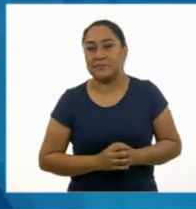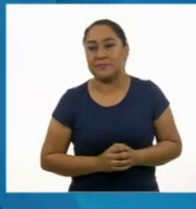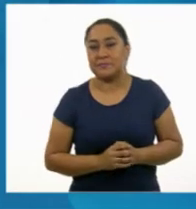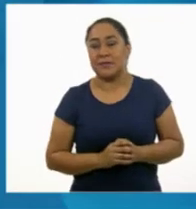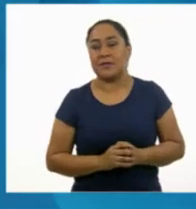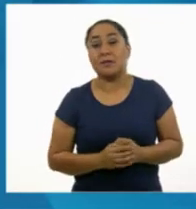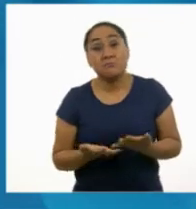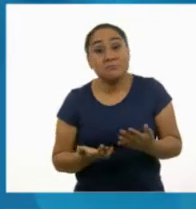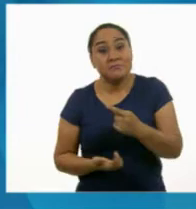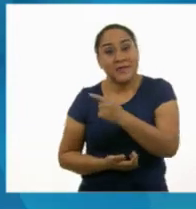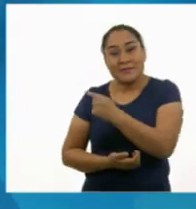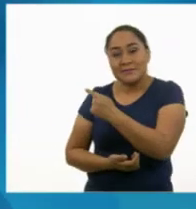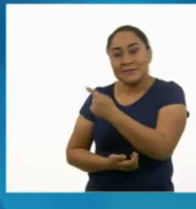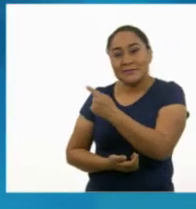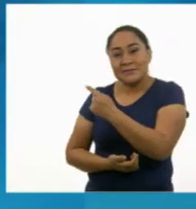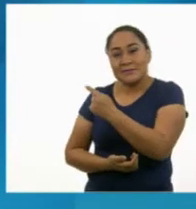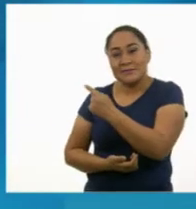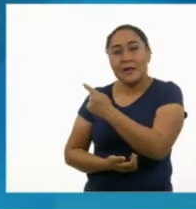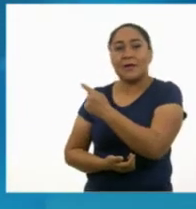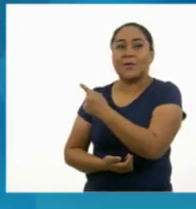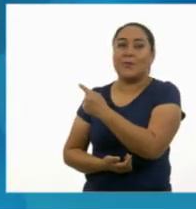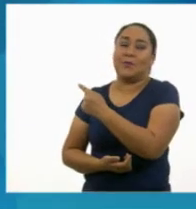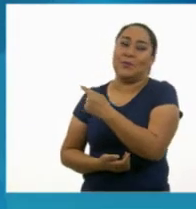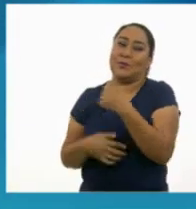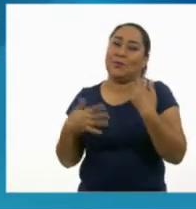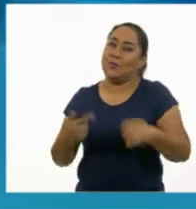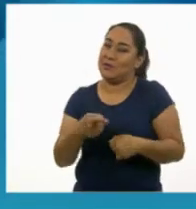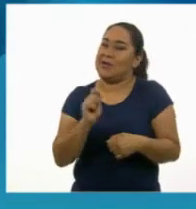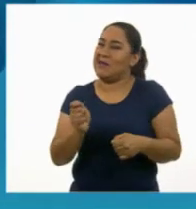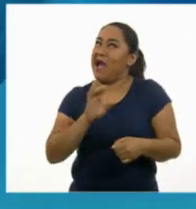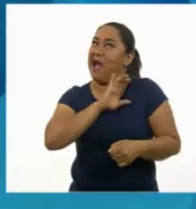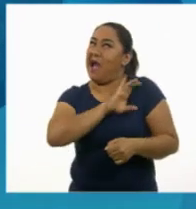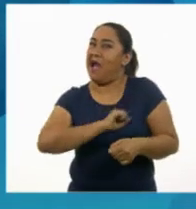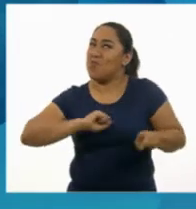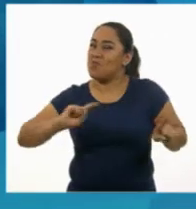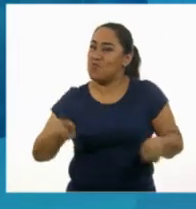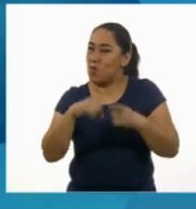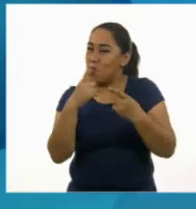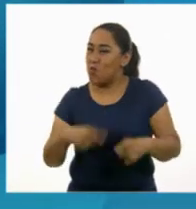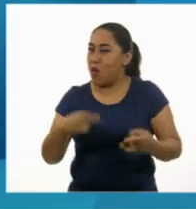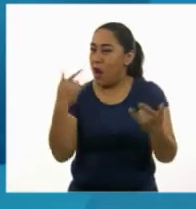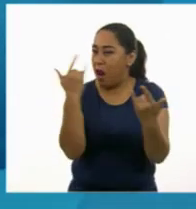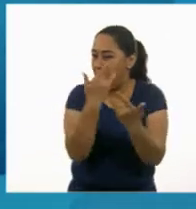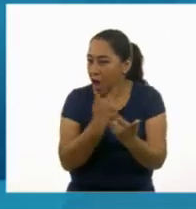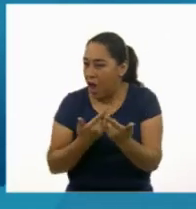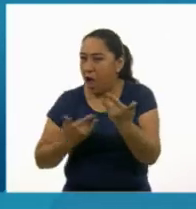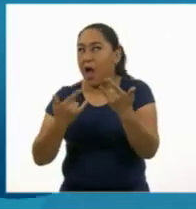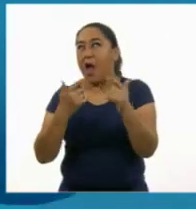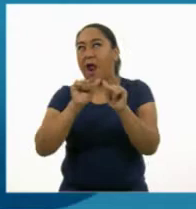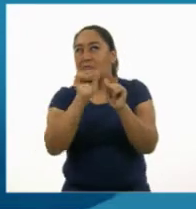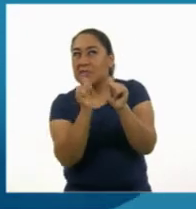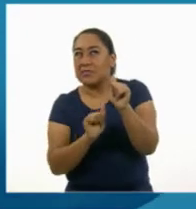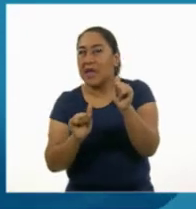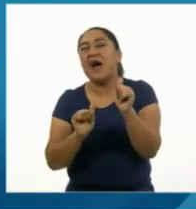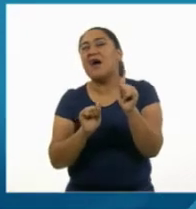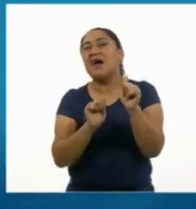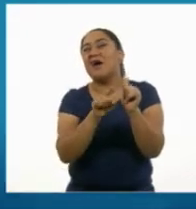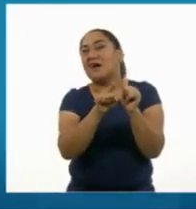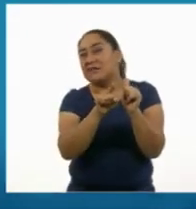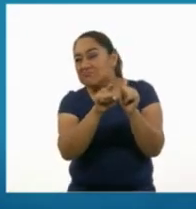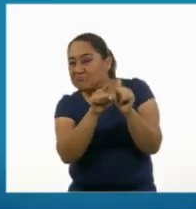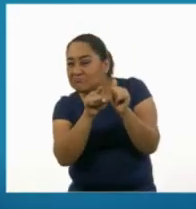¿Y qué me dices de esta? Que sea guau, es un músico de rock o artista. No, no, no, vamos a dejarlo en artista.